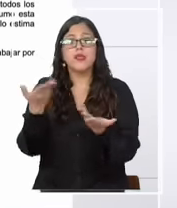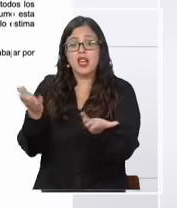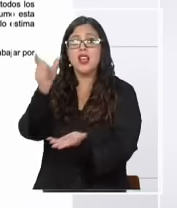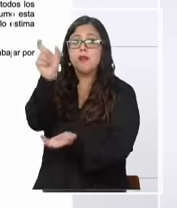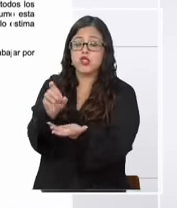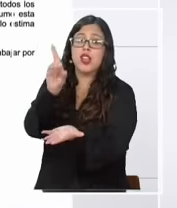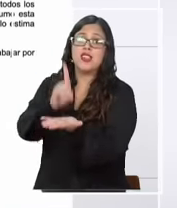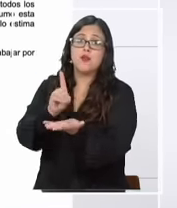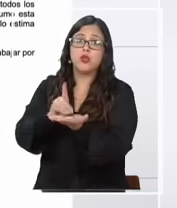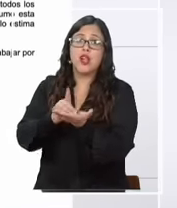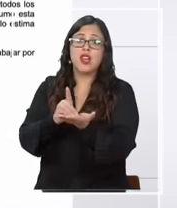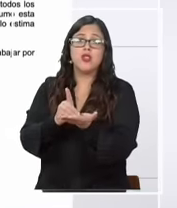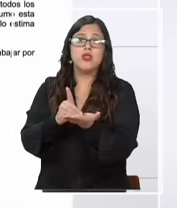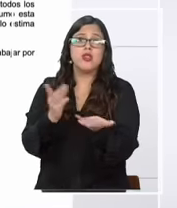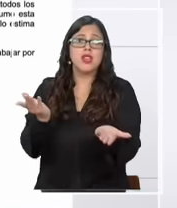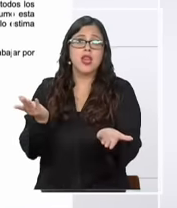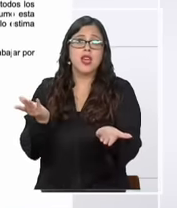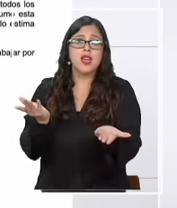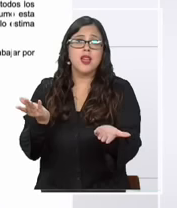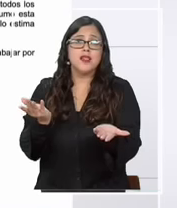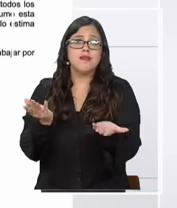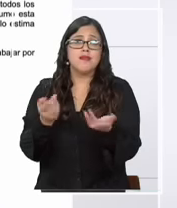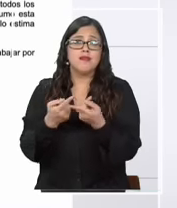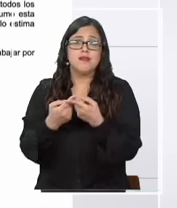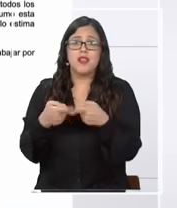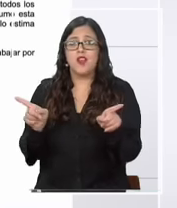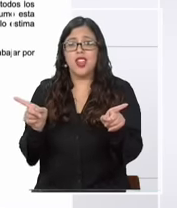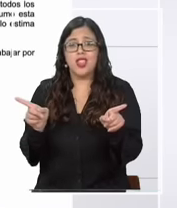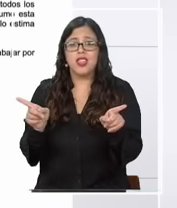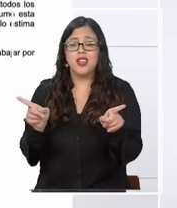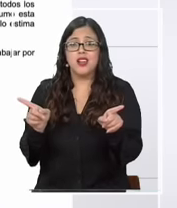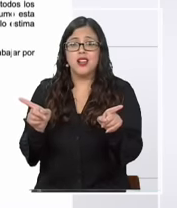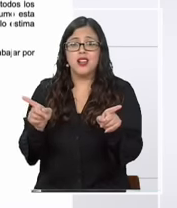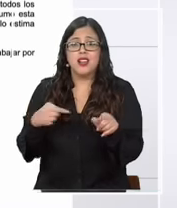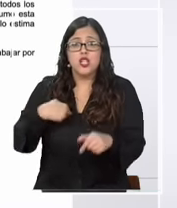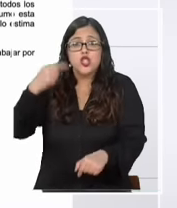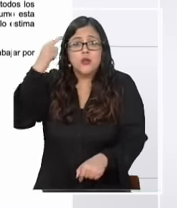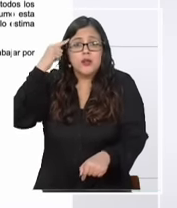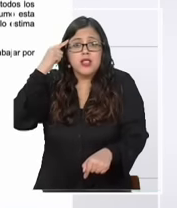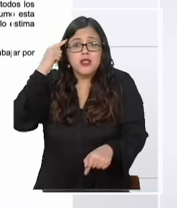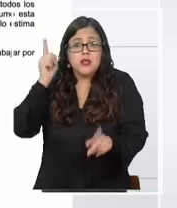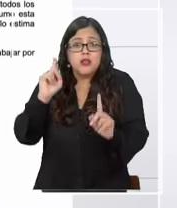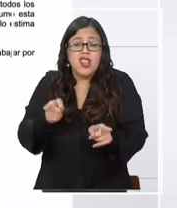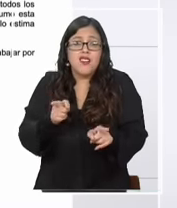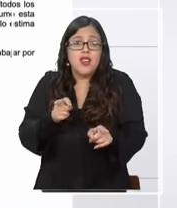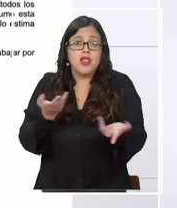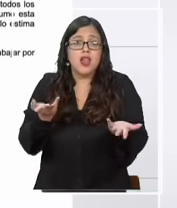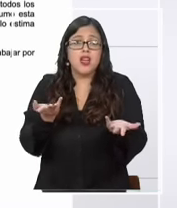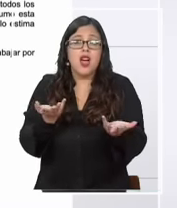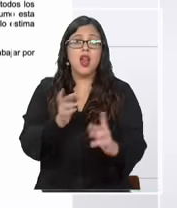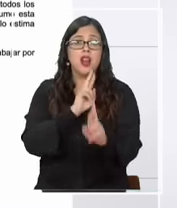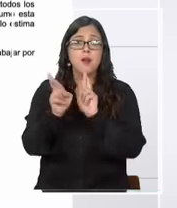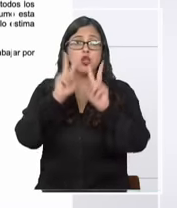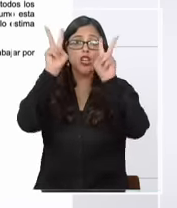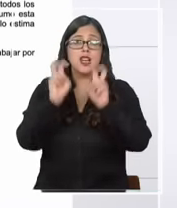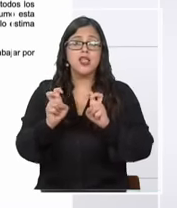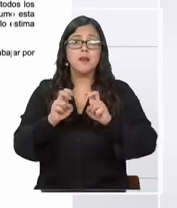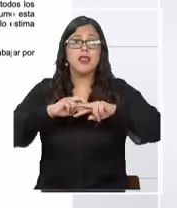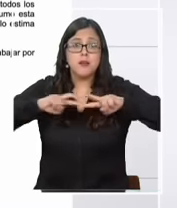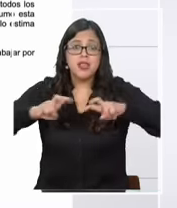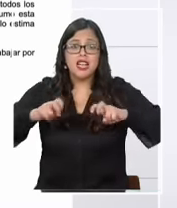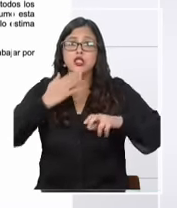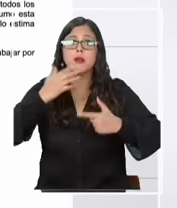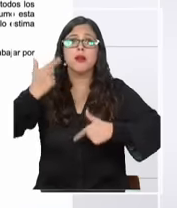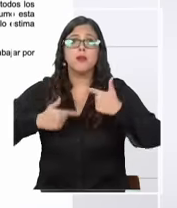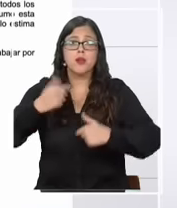diputado en video desmiente al diputado en su declaración y efectivamente yo me imagino que tendrá que responder no solo políticamente sino que eventualmente la investigación que lleva